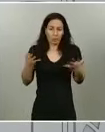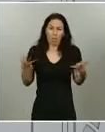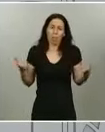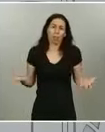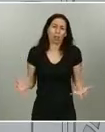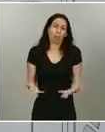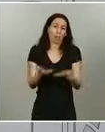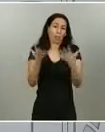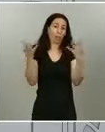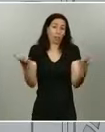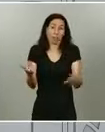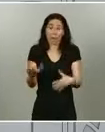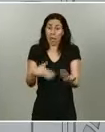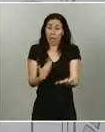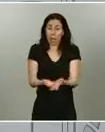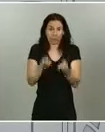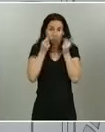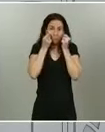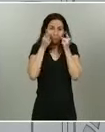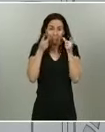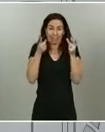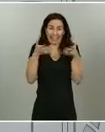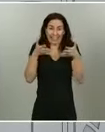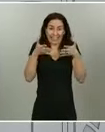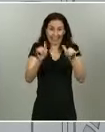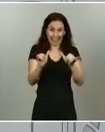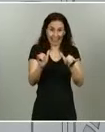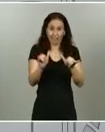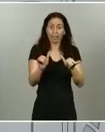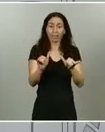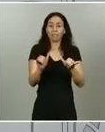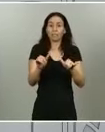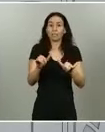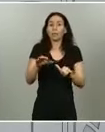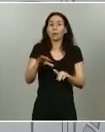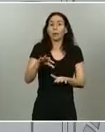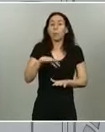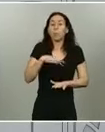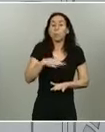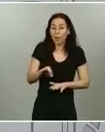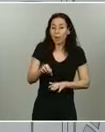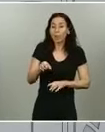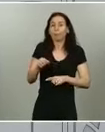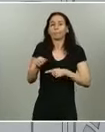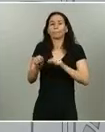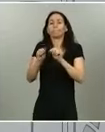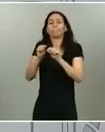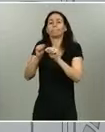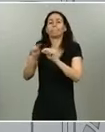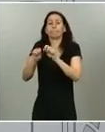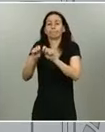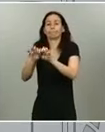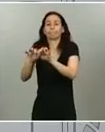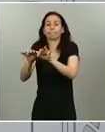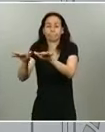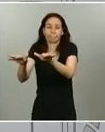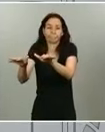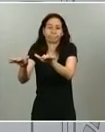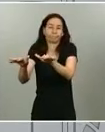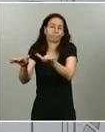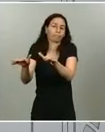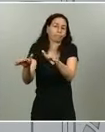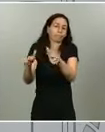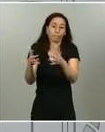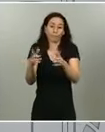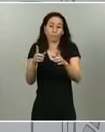ellos, se ha podido mantener alguna de estas cadenas de transmisión intrafamiliares,